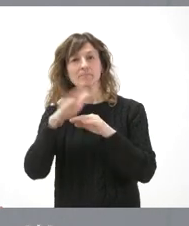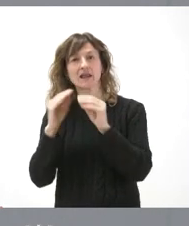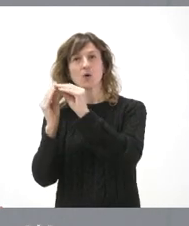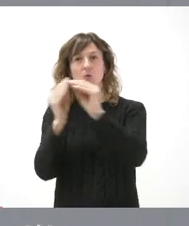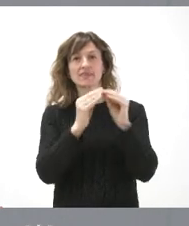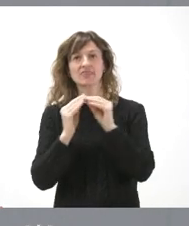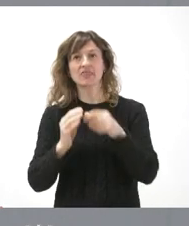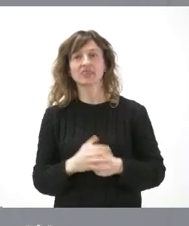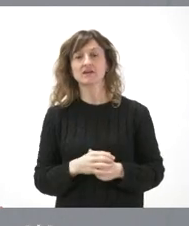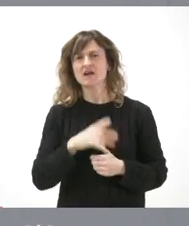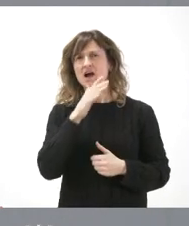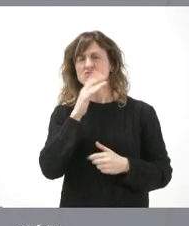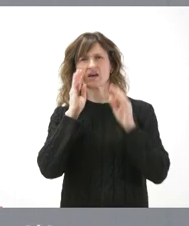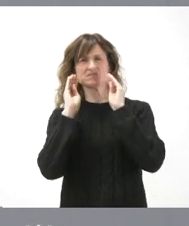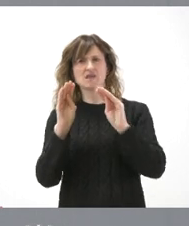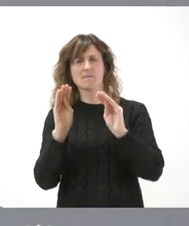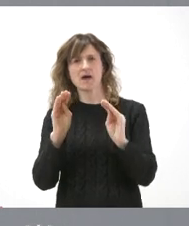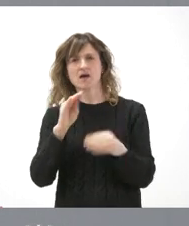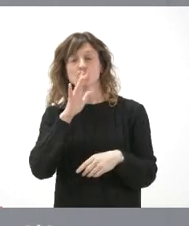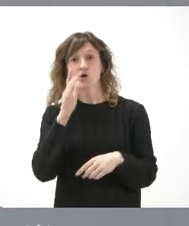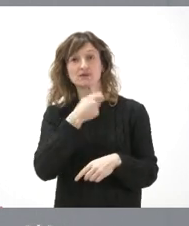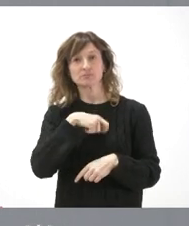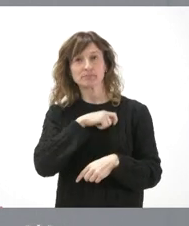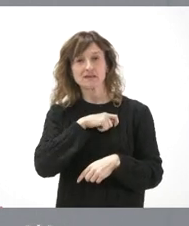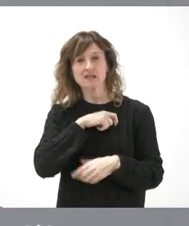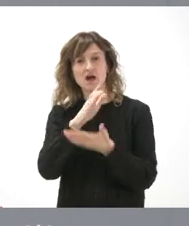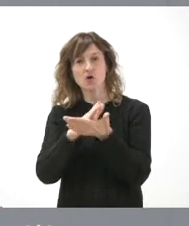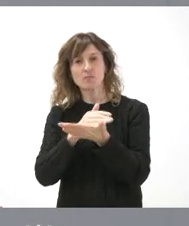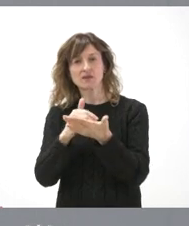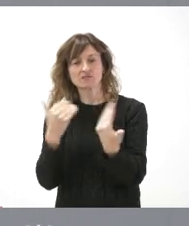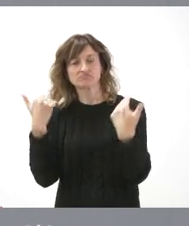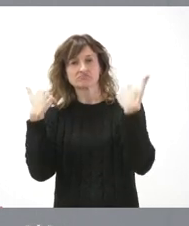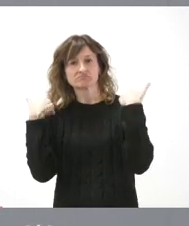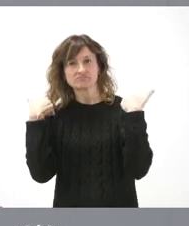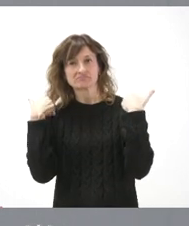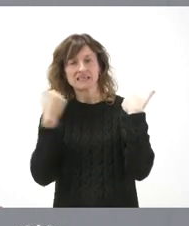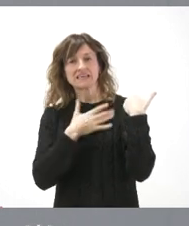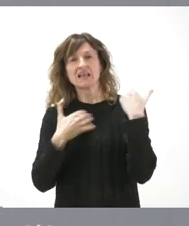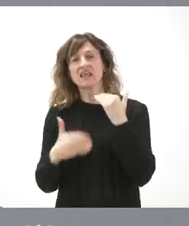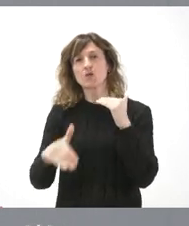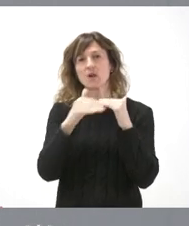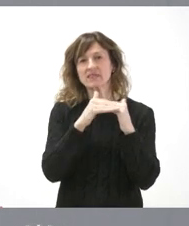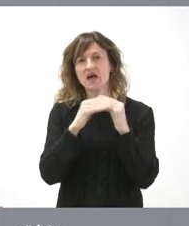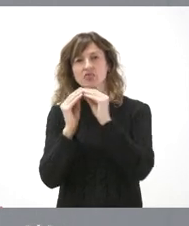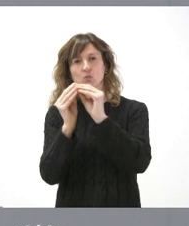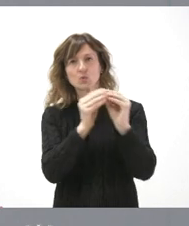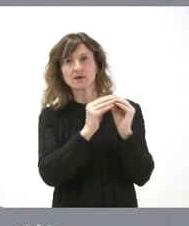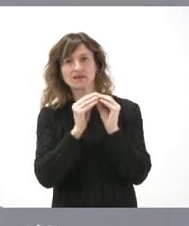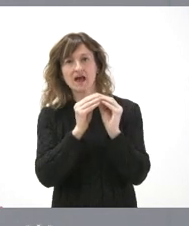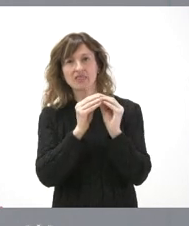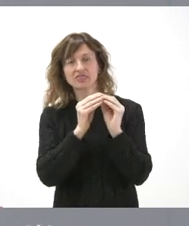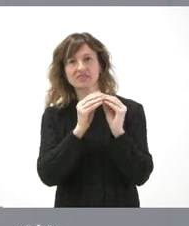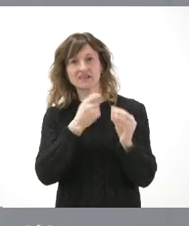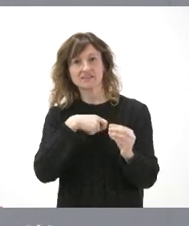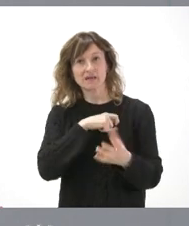llamativo en este momento en España es que sean las comunidades autónomas quienes más hagan por la igualdad y por la unidad entre todos